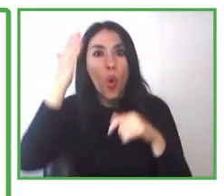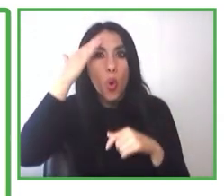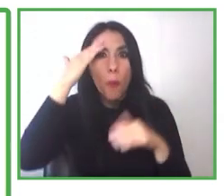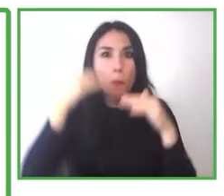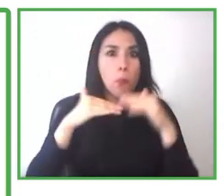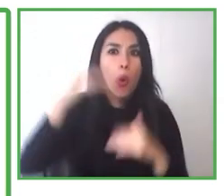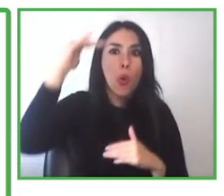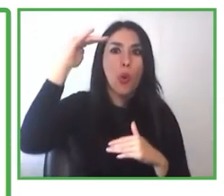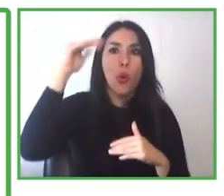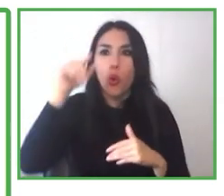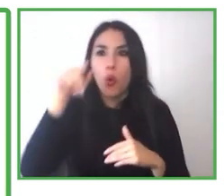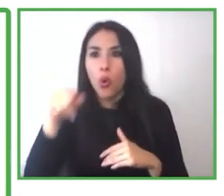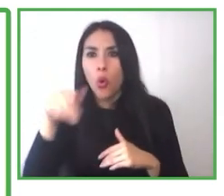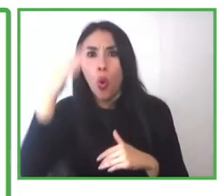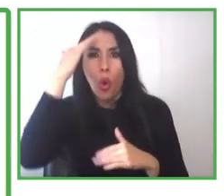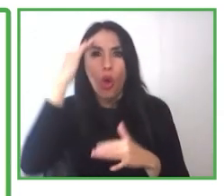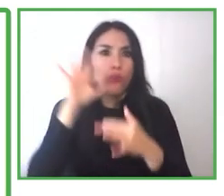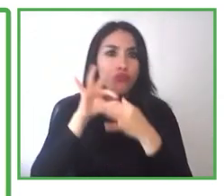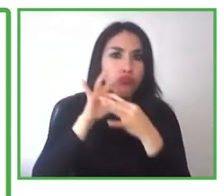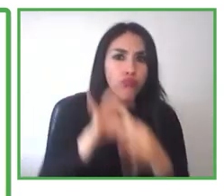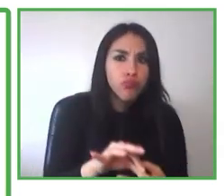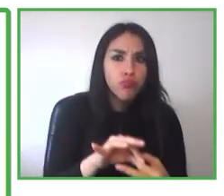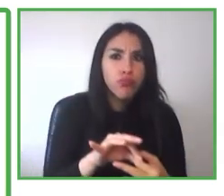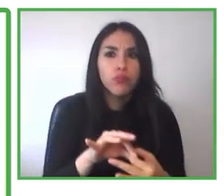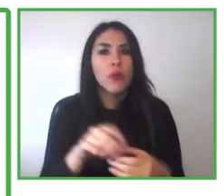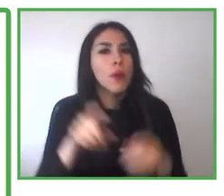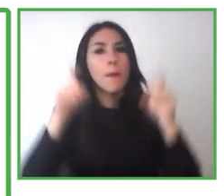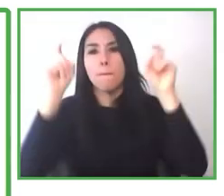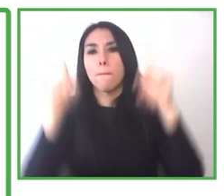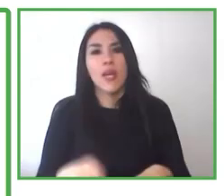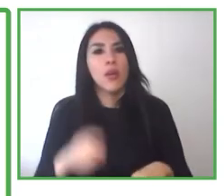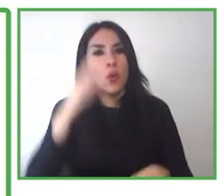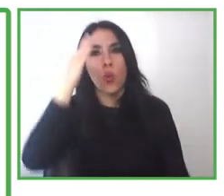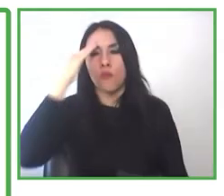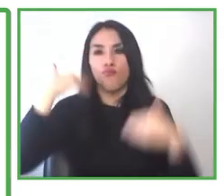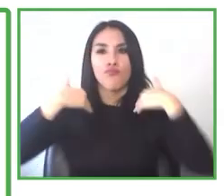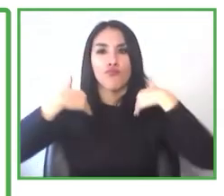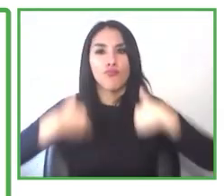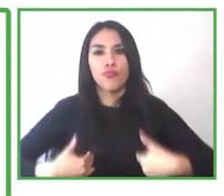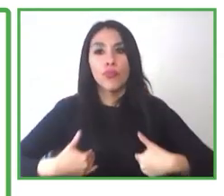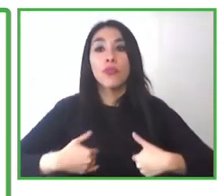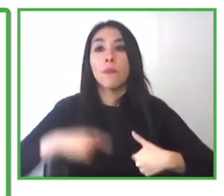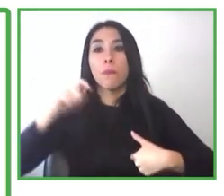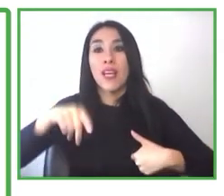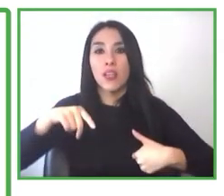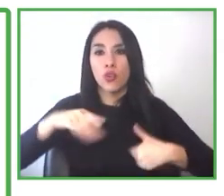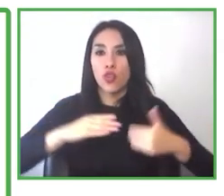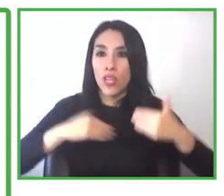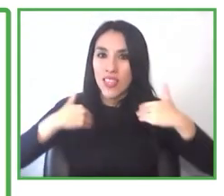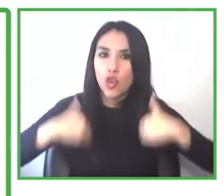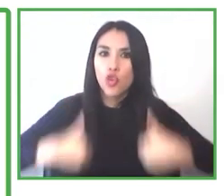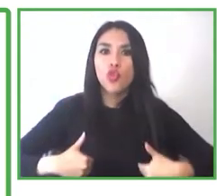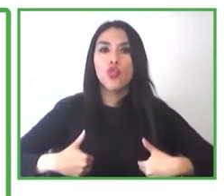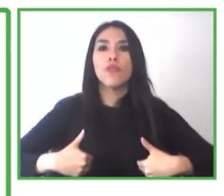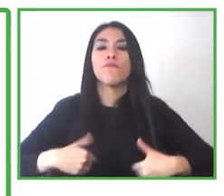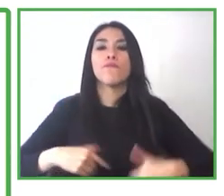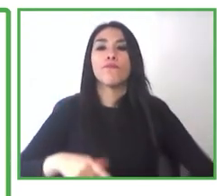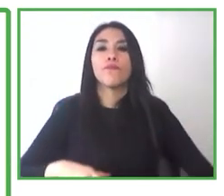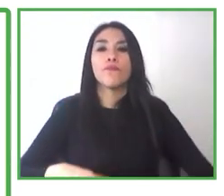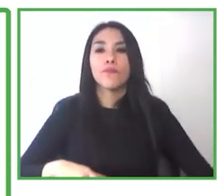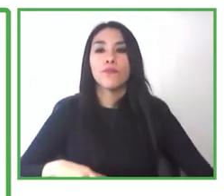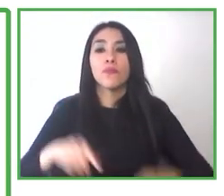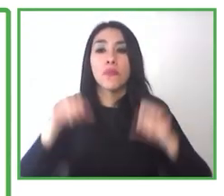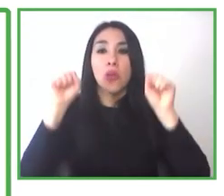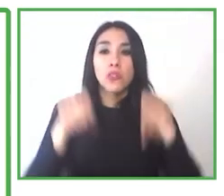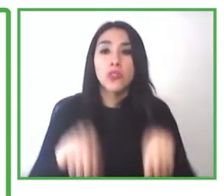esta persona que permita una inclusión laboral integral con una mirada en 360 grados